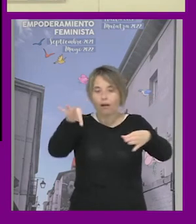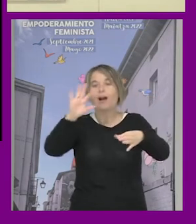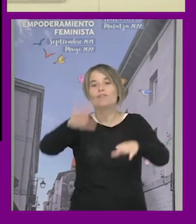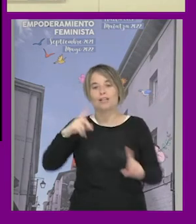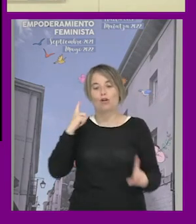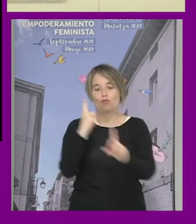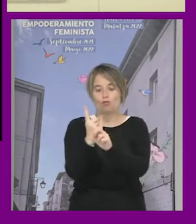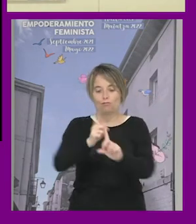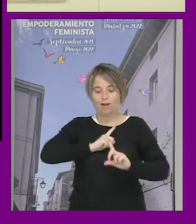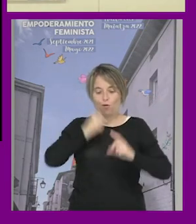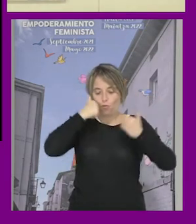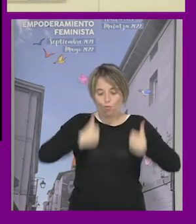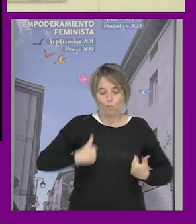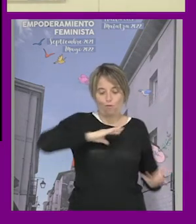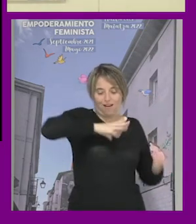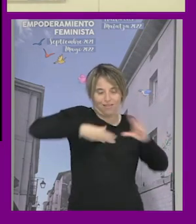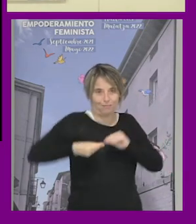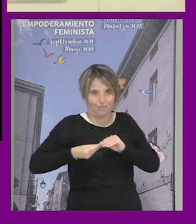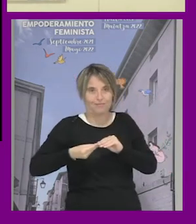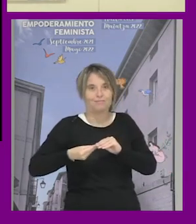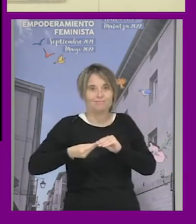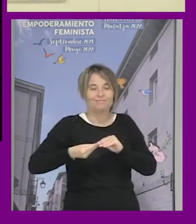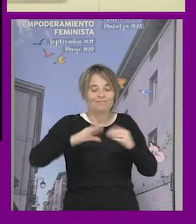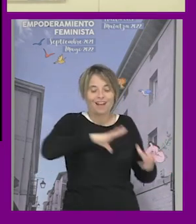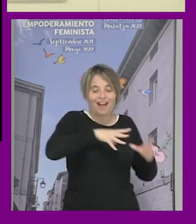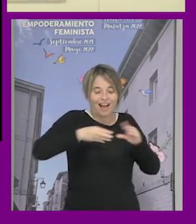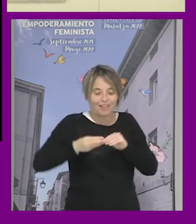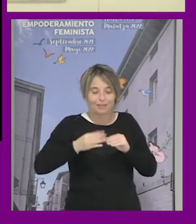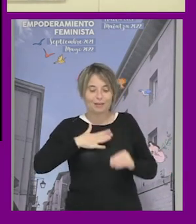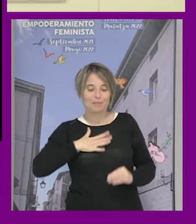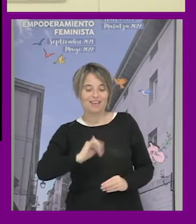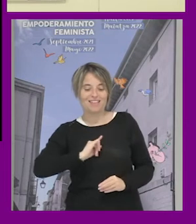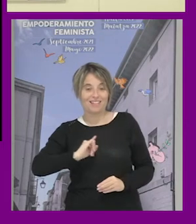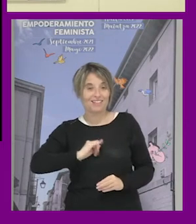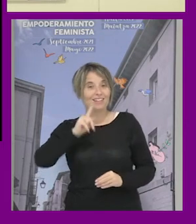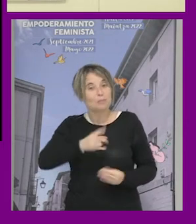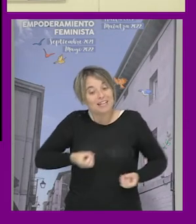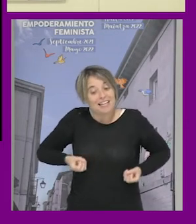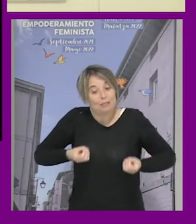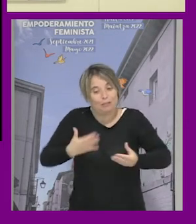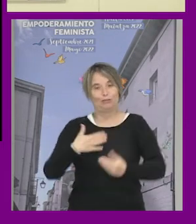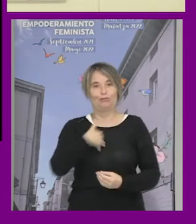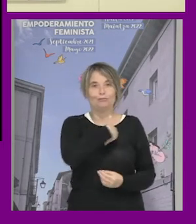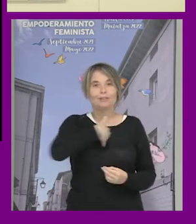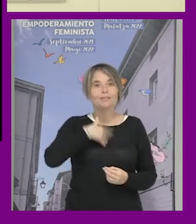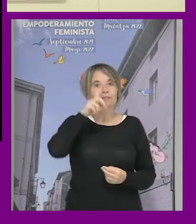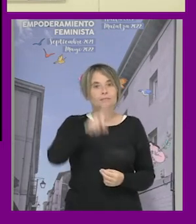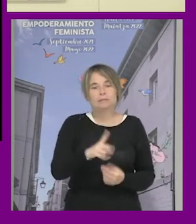hacia nuestros cuerpos para adecuarlos a nuestra identidad y expresión de género si hacemos una